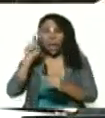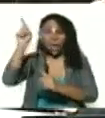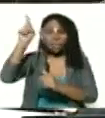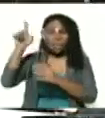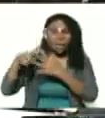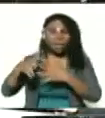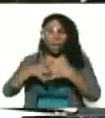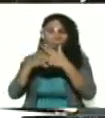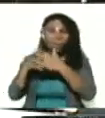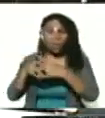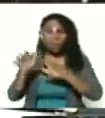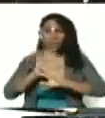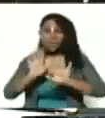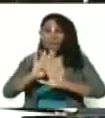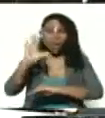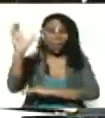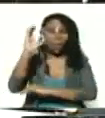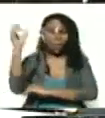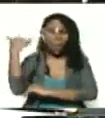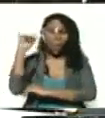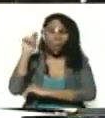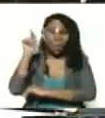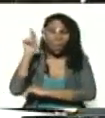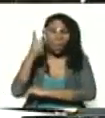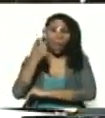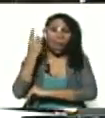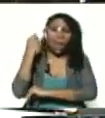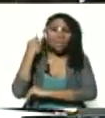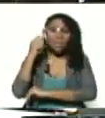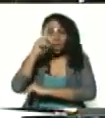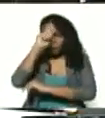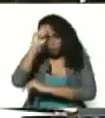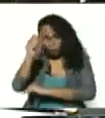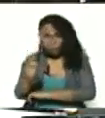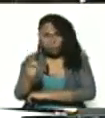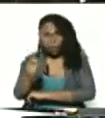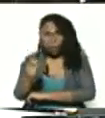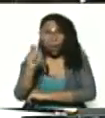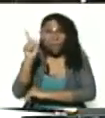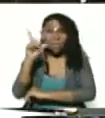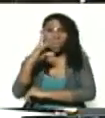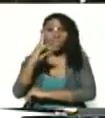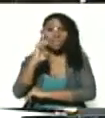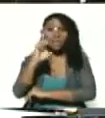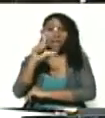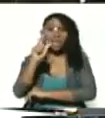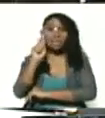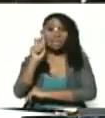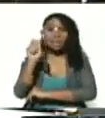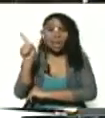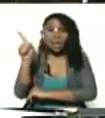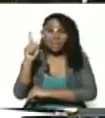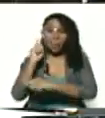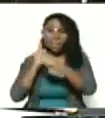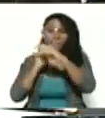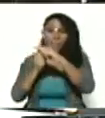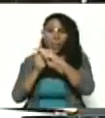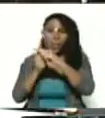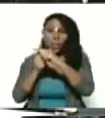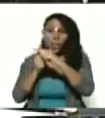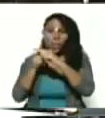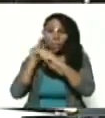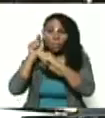ya en Colombia ayer reconocieron que la cepa delta fue identificada